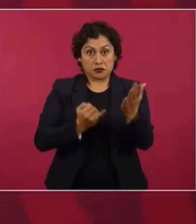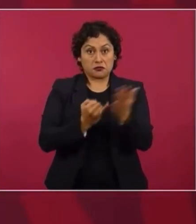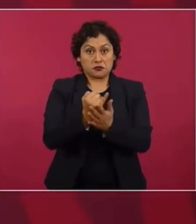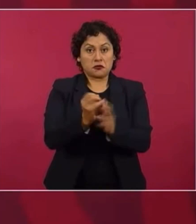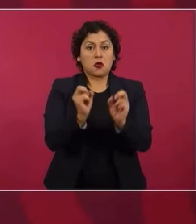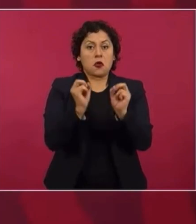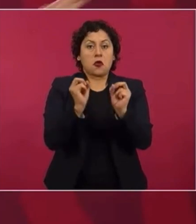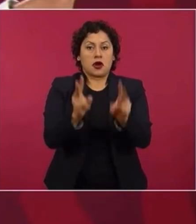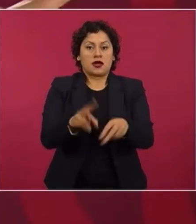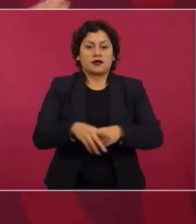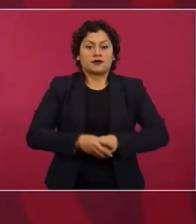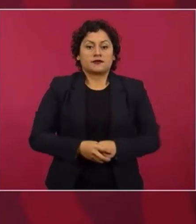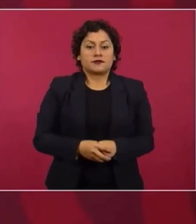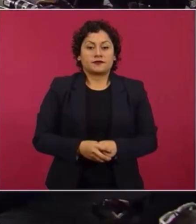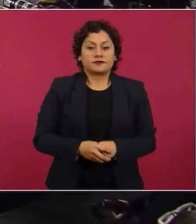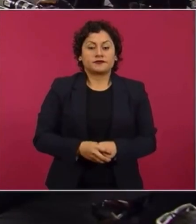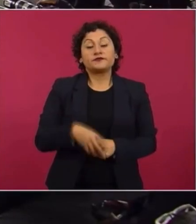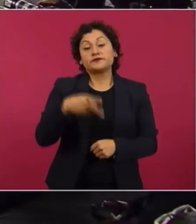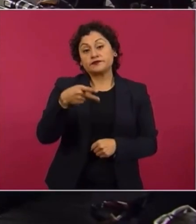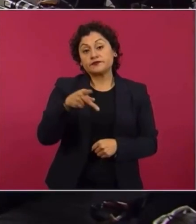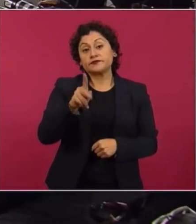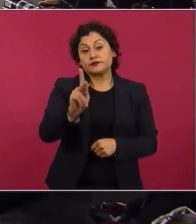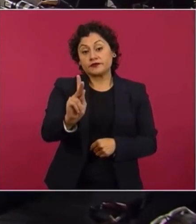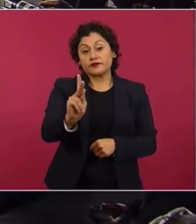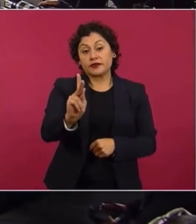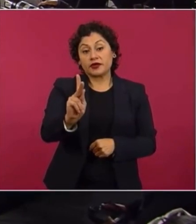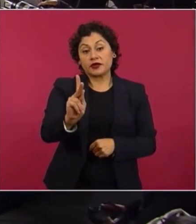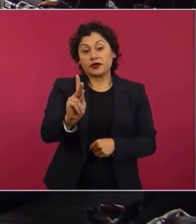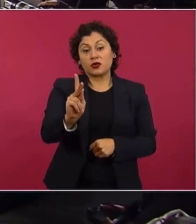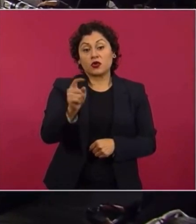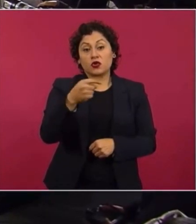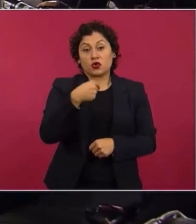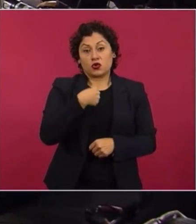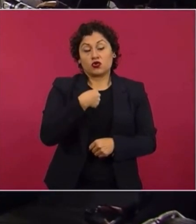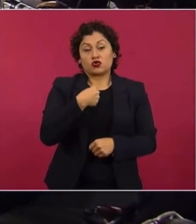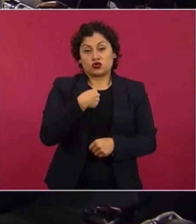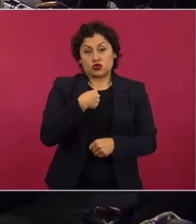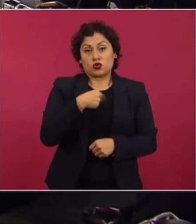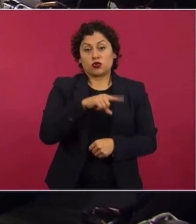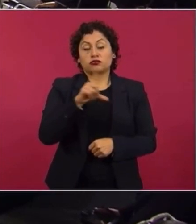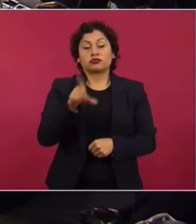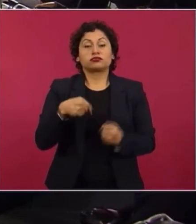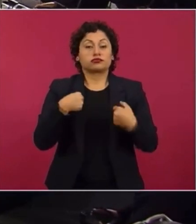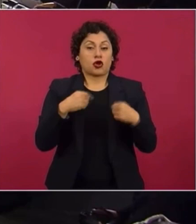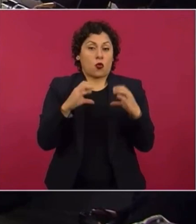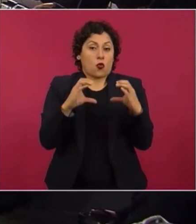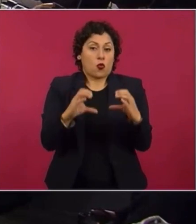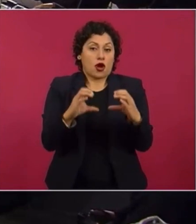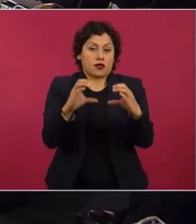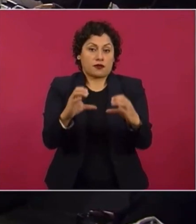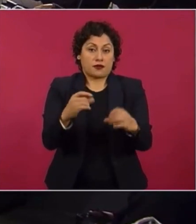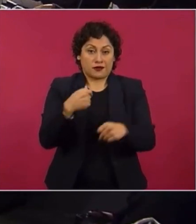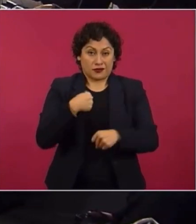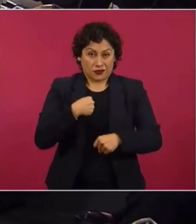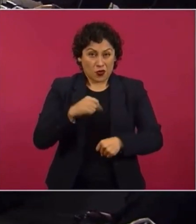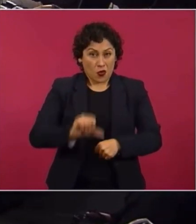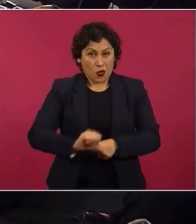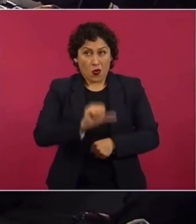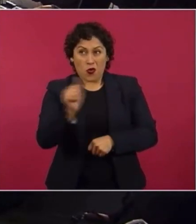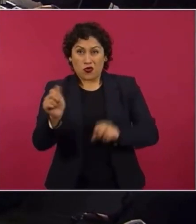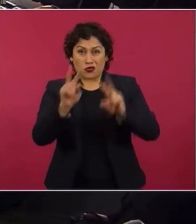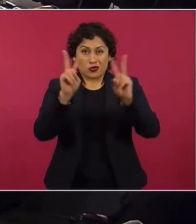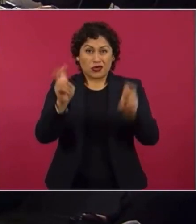de que ya no voy a volver a tener participación política en nada,